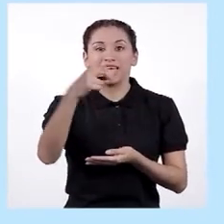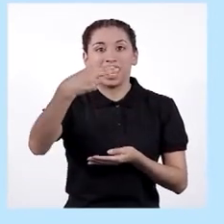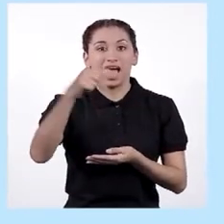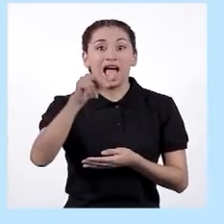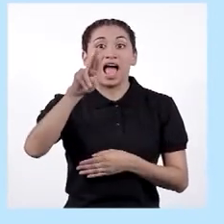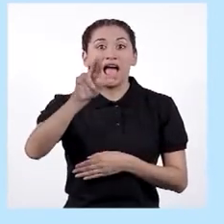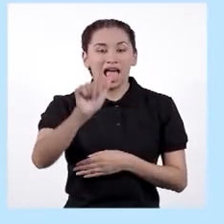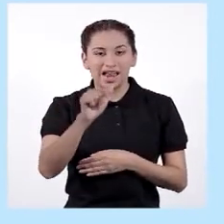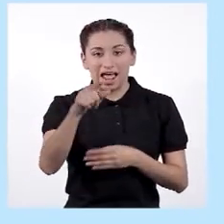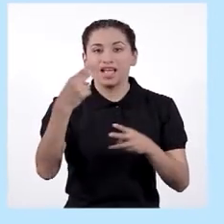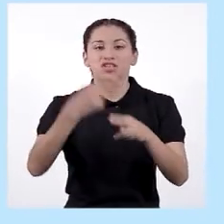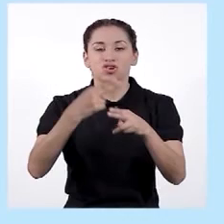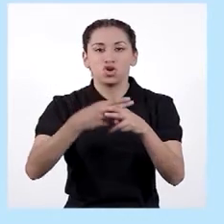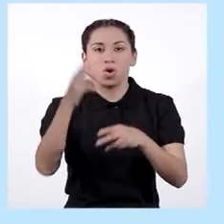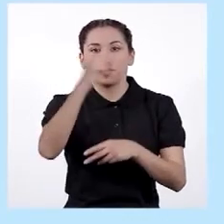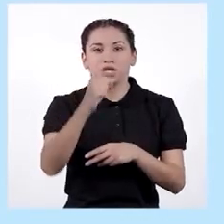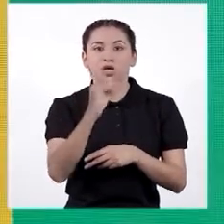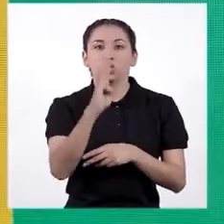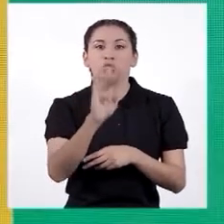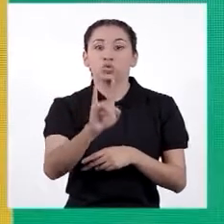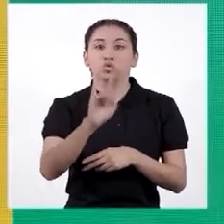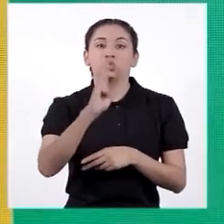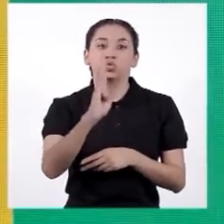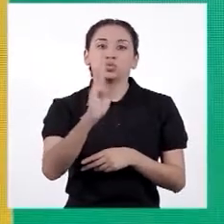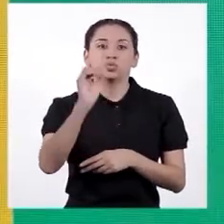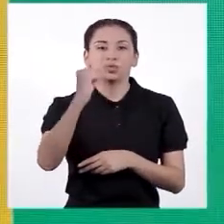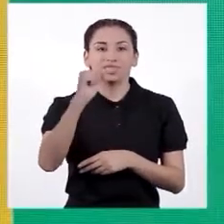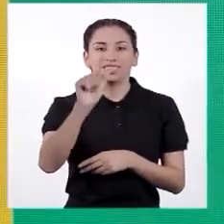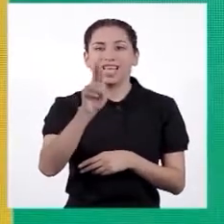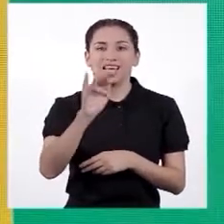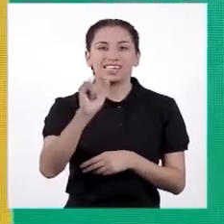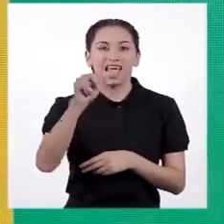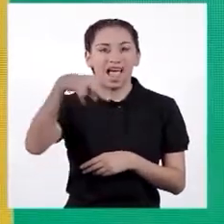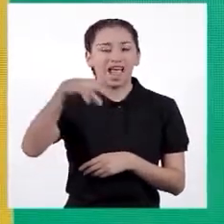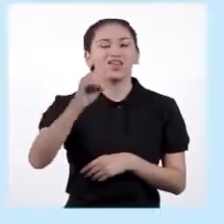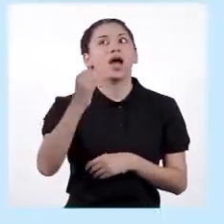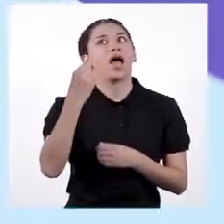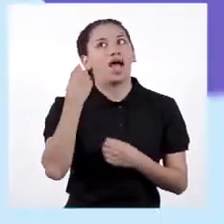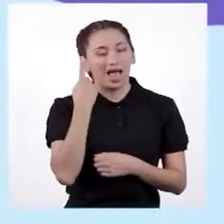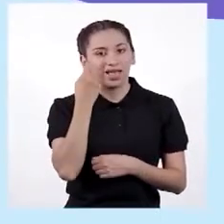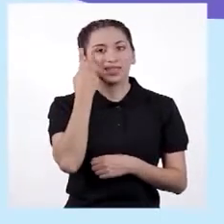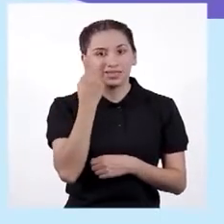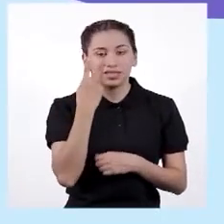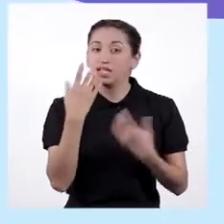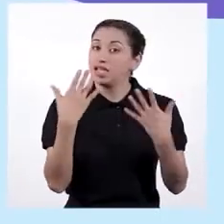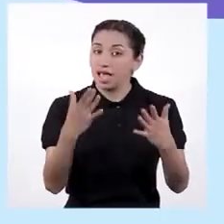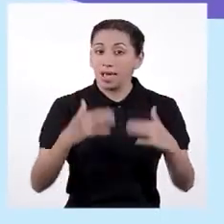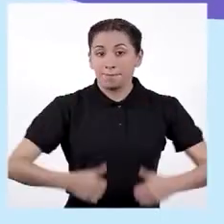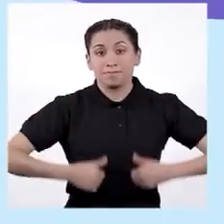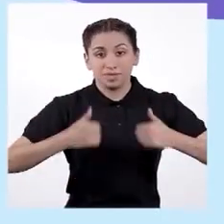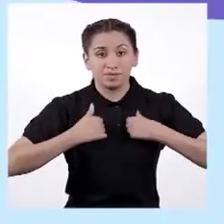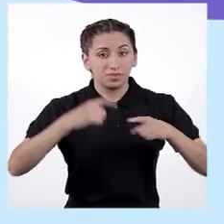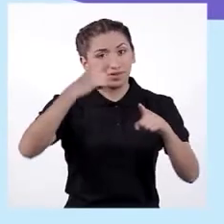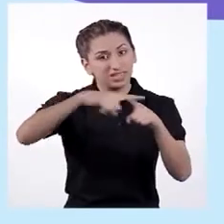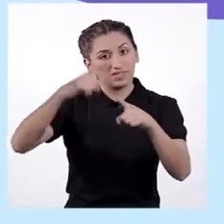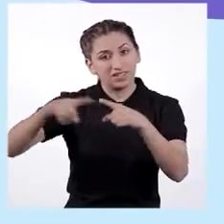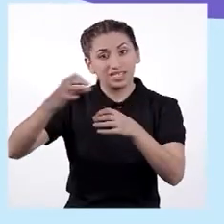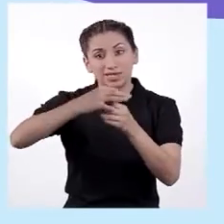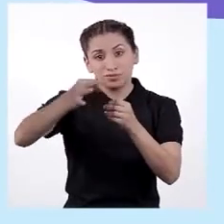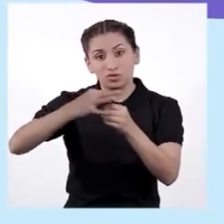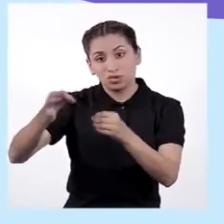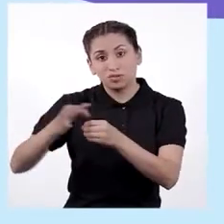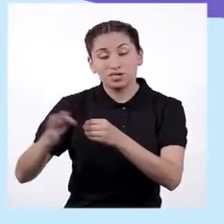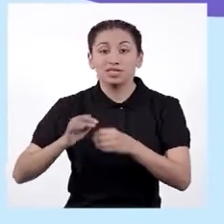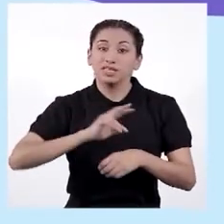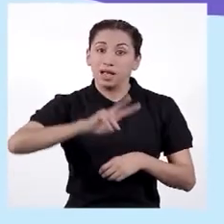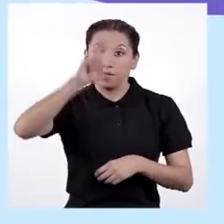De ahí viene el nombre subsarianos. ¡Ah! Ahora sí. Si bien vivimos en diferentes regiones del Perú,